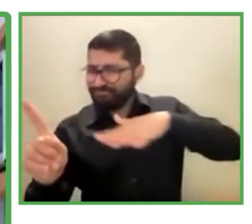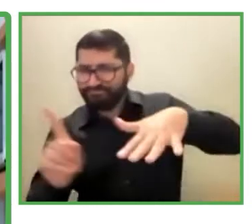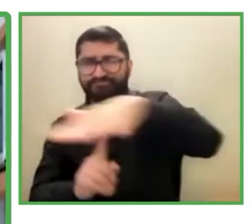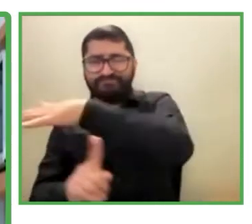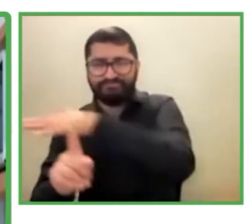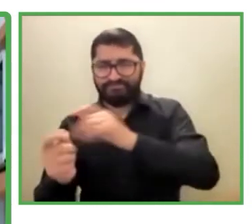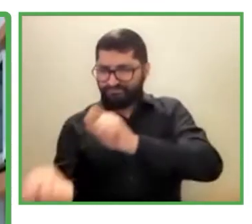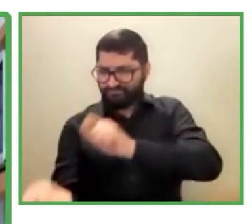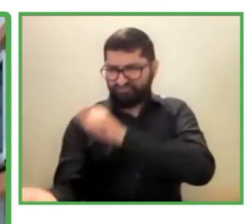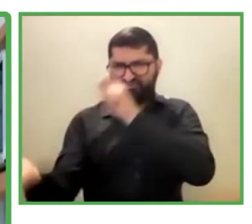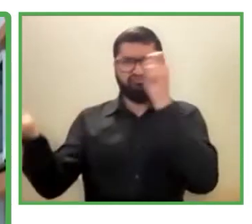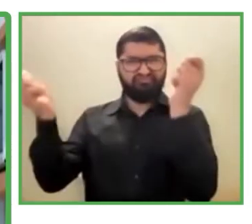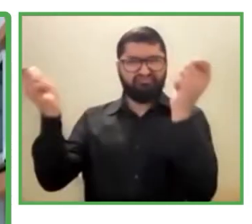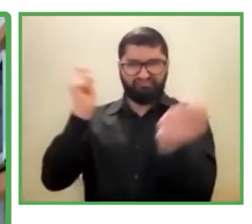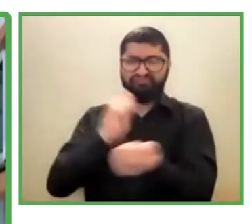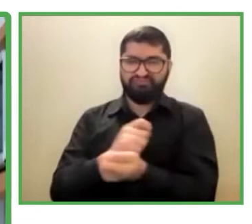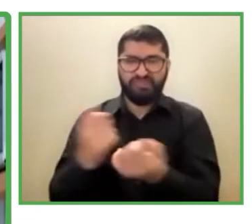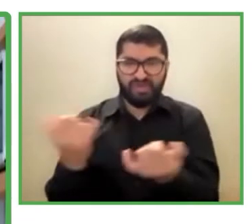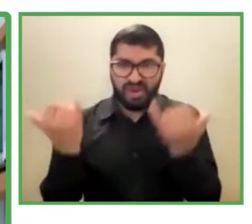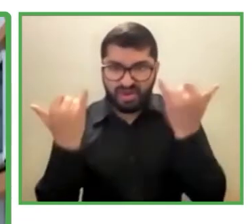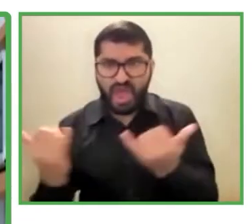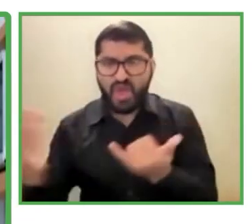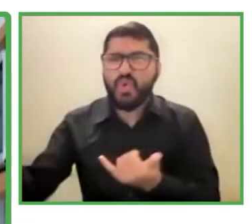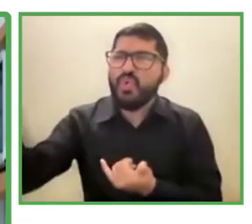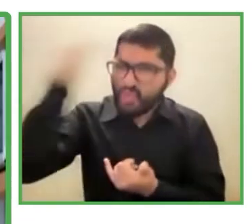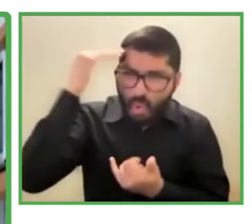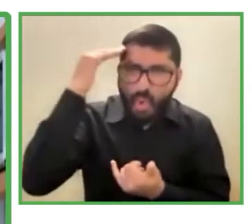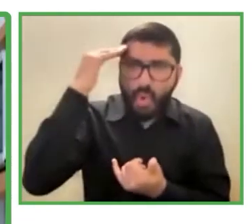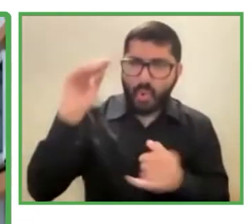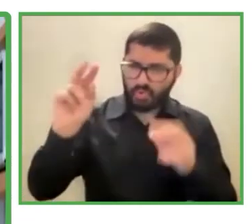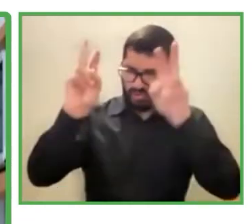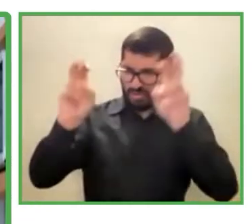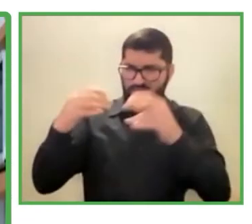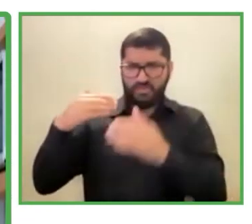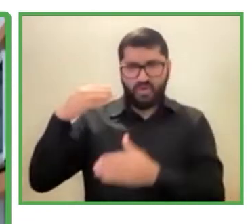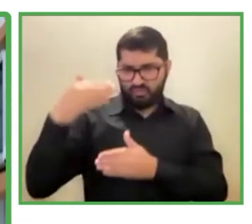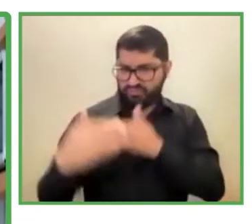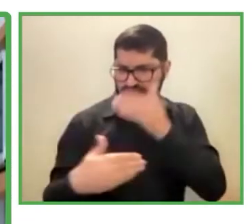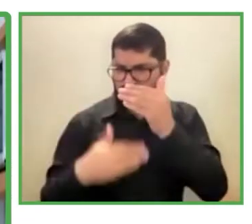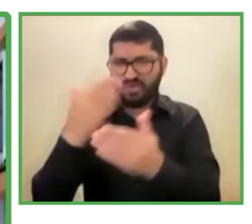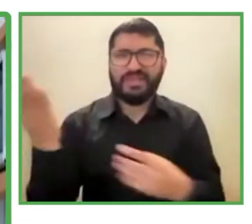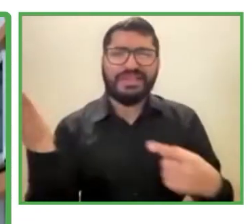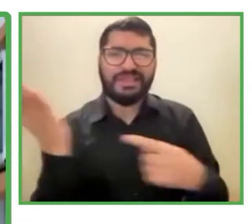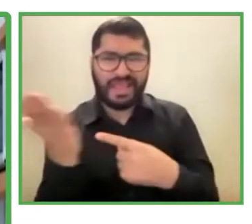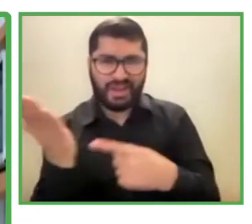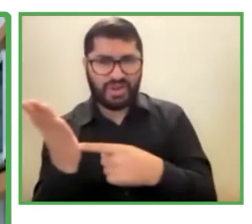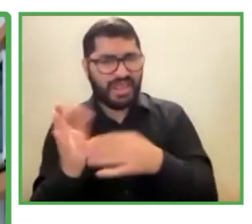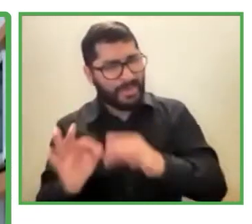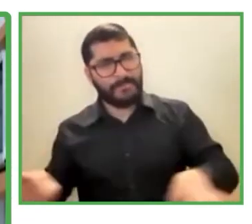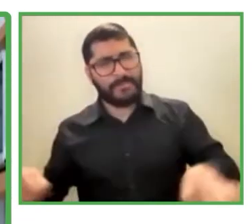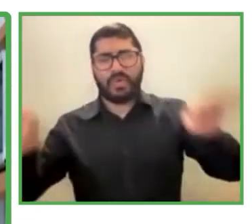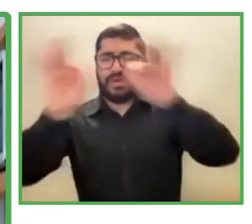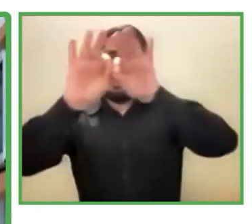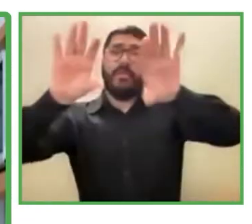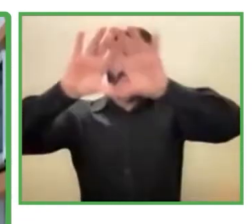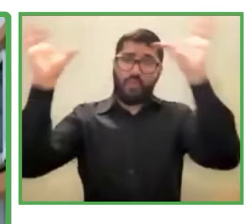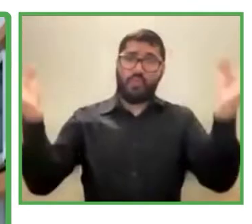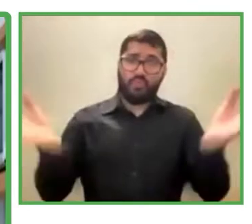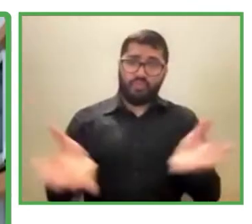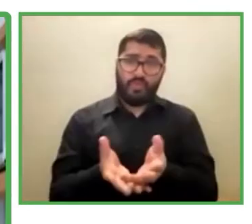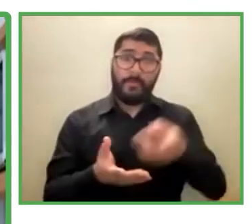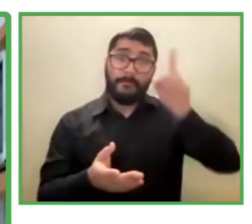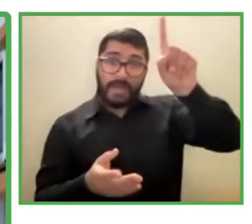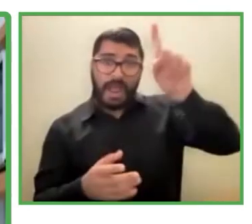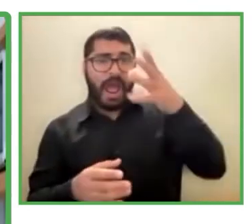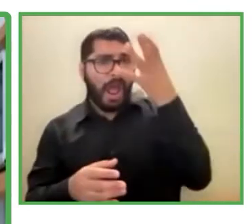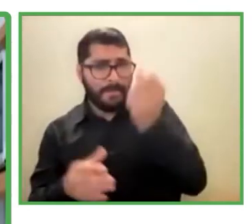Sabemos que estamos en un proceso de tecnificación muy importante a nivel mundial, pero que hay un enfoque humanista también que no